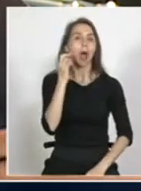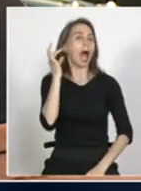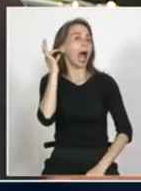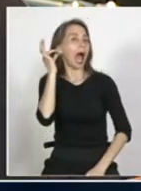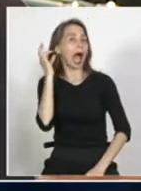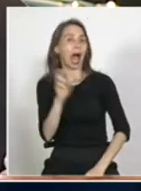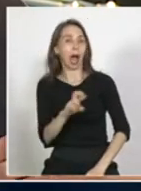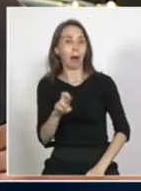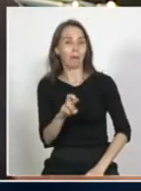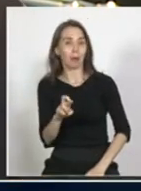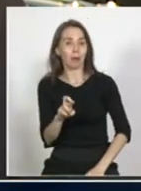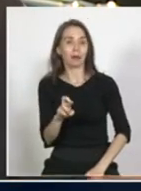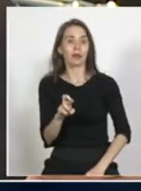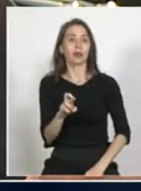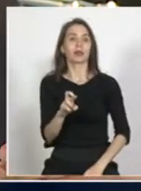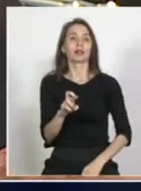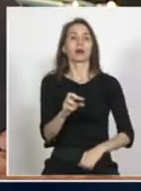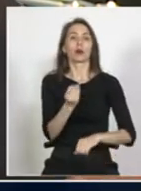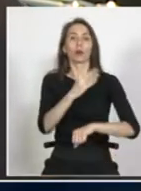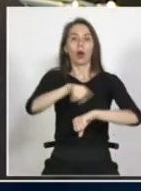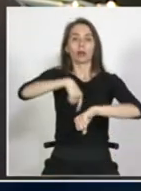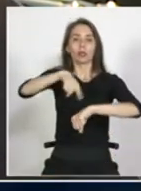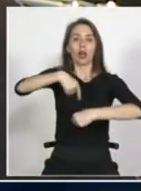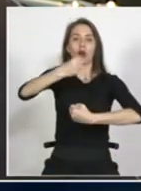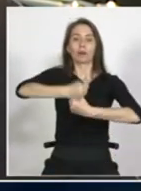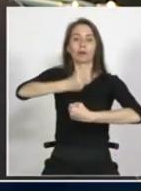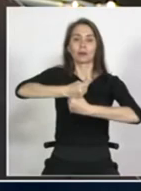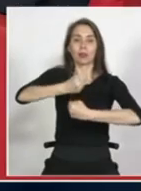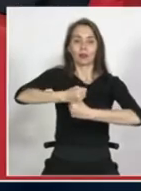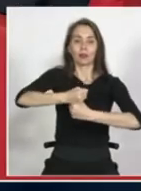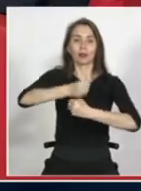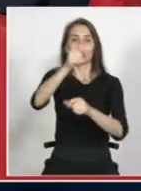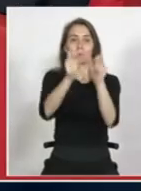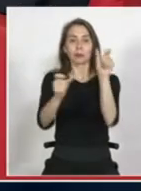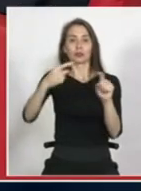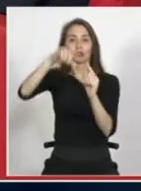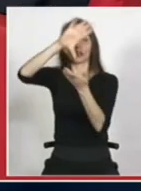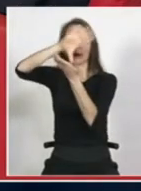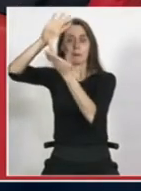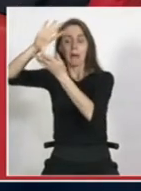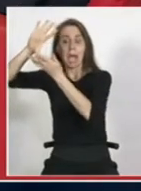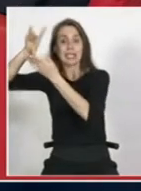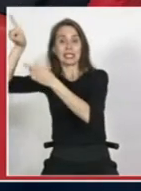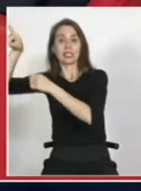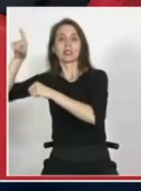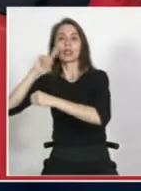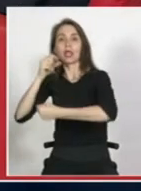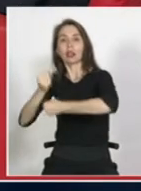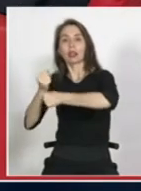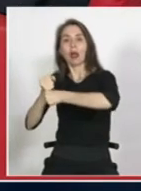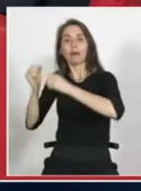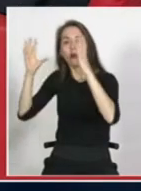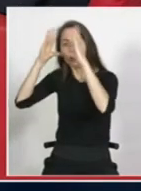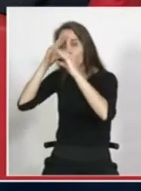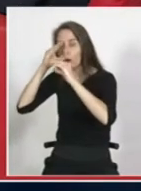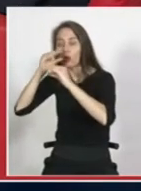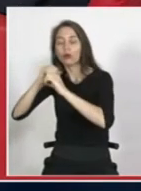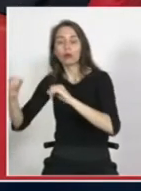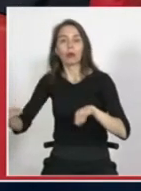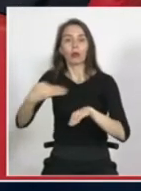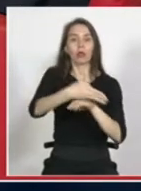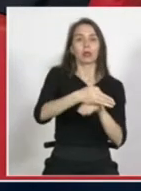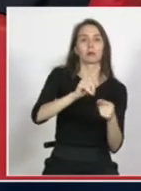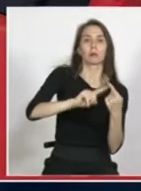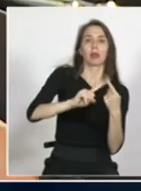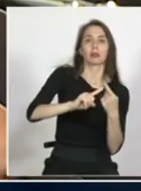En relación, por ejemplo, a las jornadas de trabajo que muchas veces tiene la población migrante, el poder participar de la comunidad en